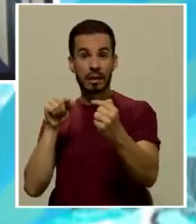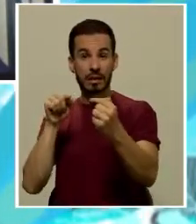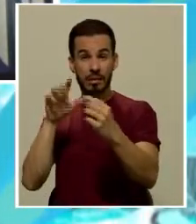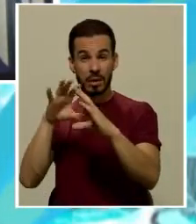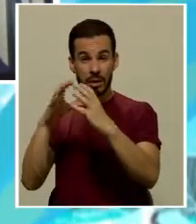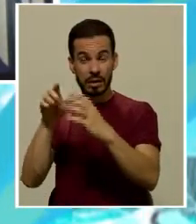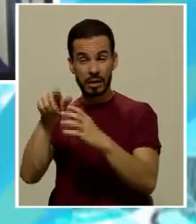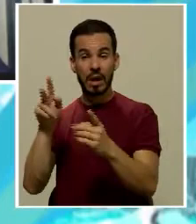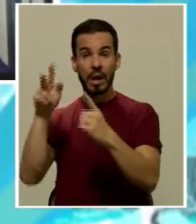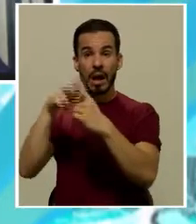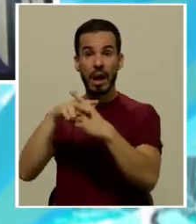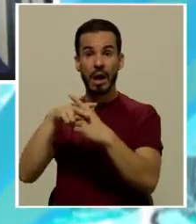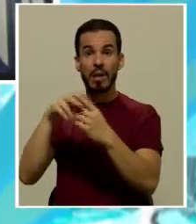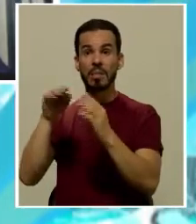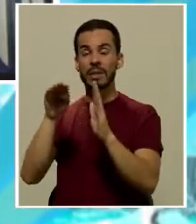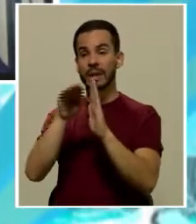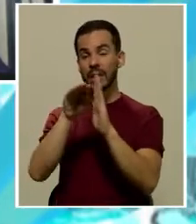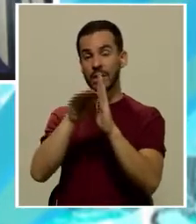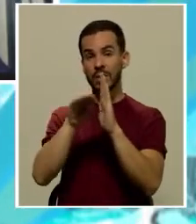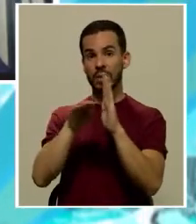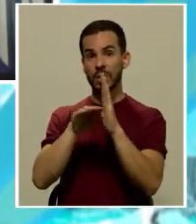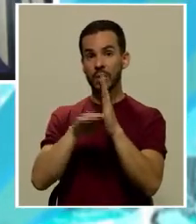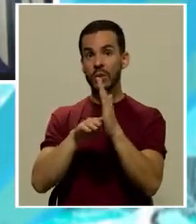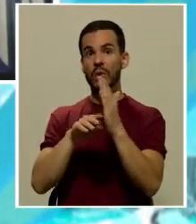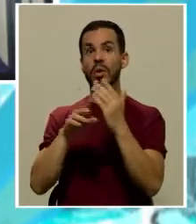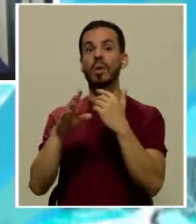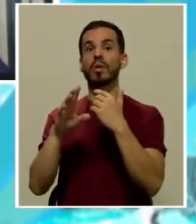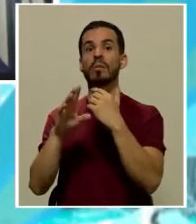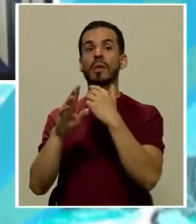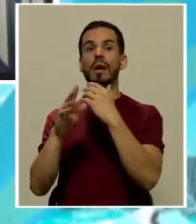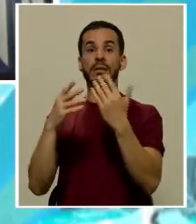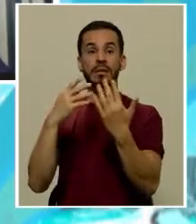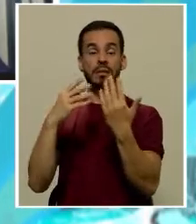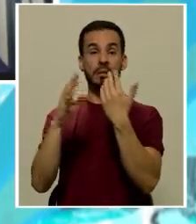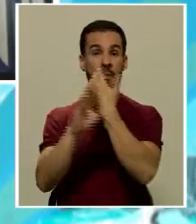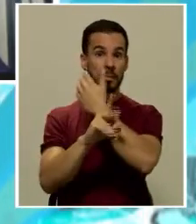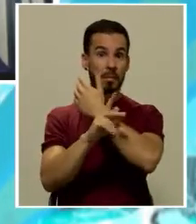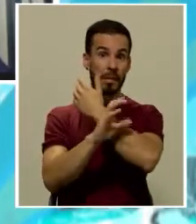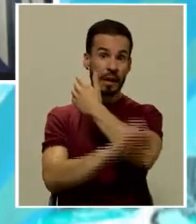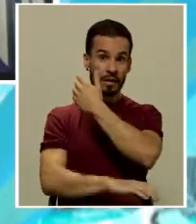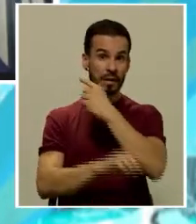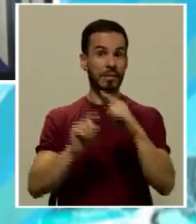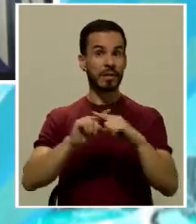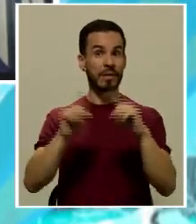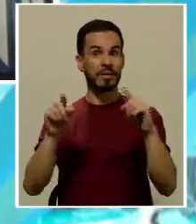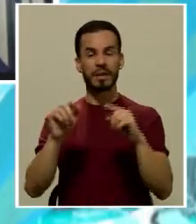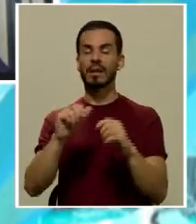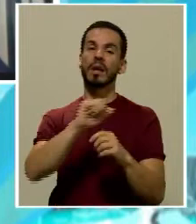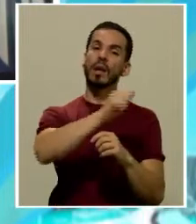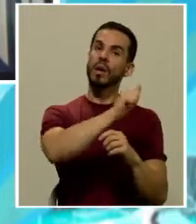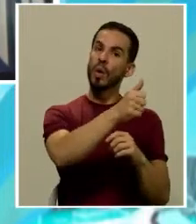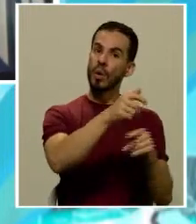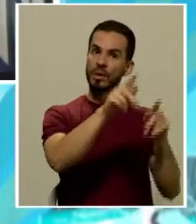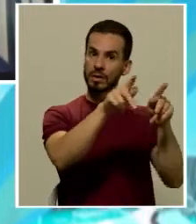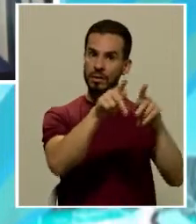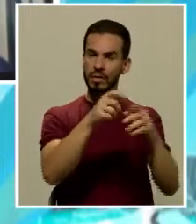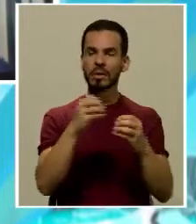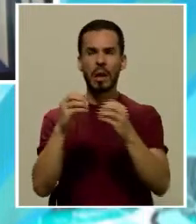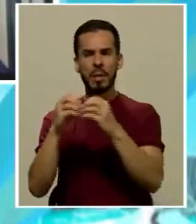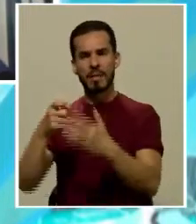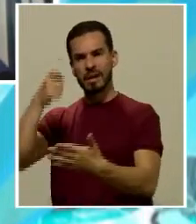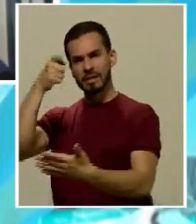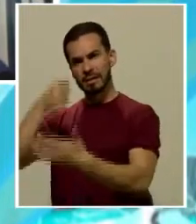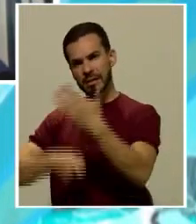se les aplican unas normas penales diferentes al resto de los ciudadanos, mucho más estrictas